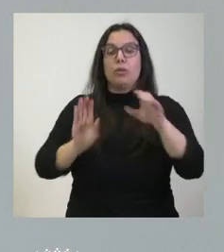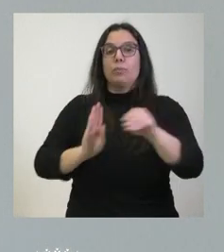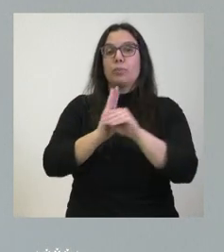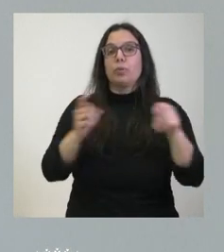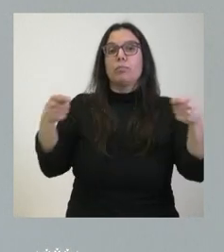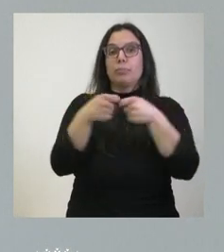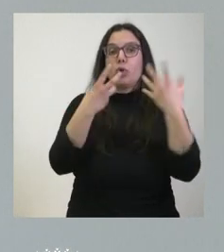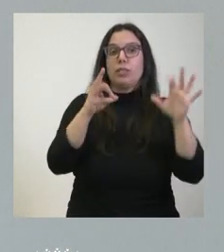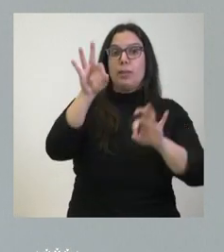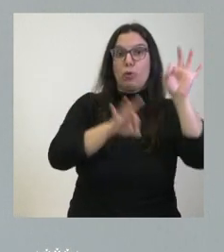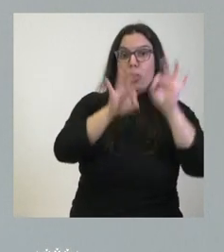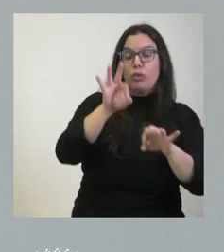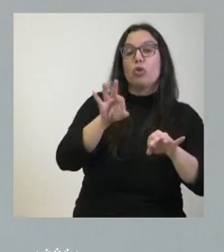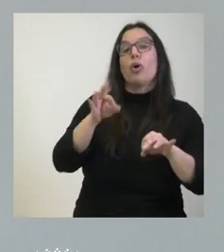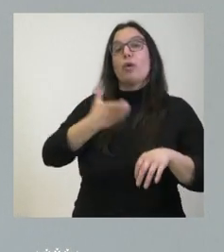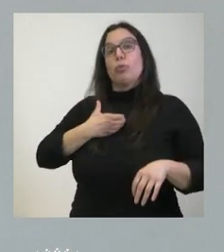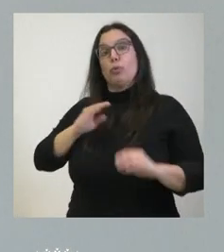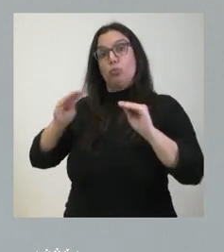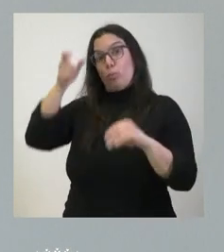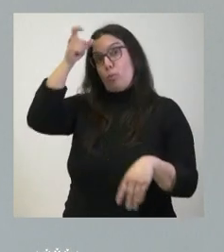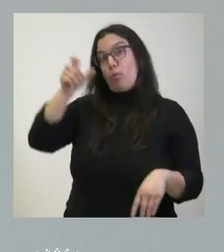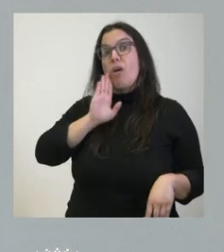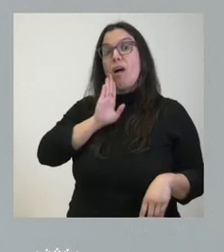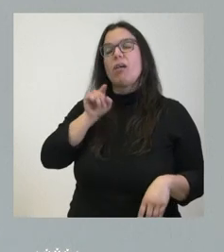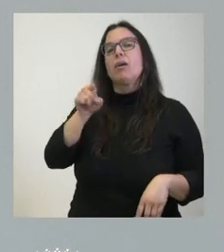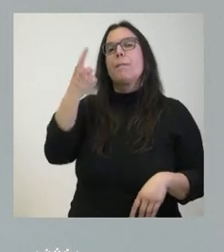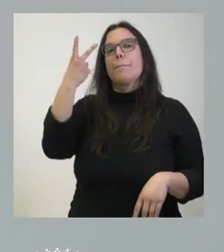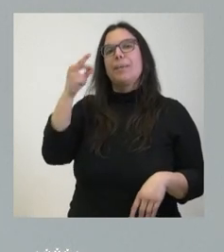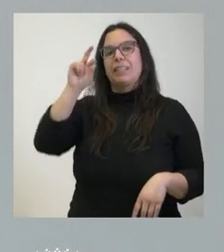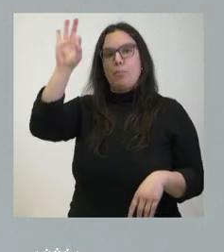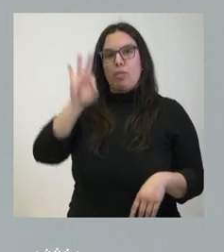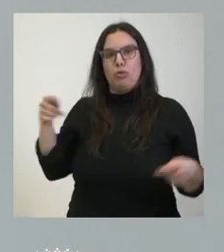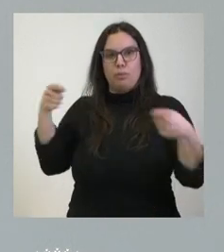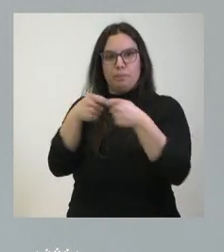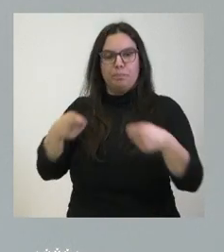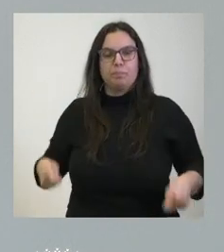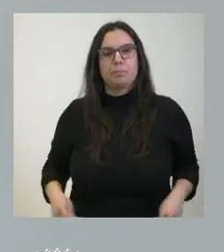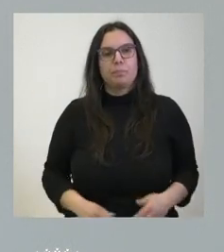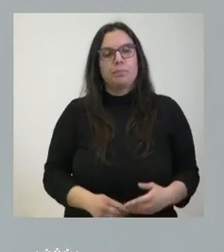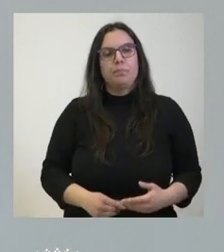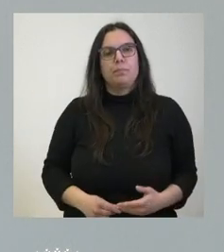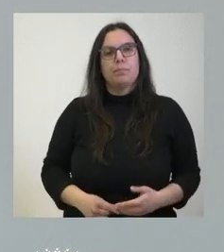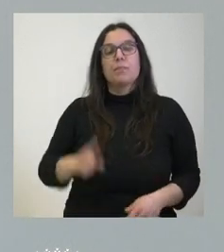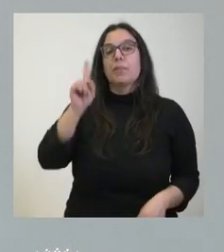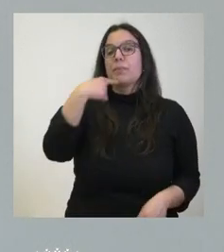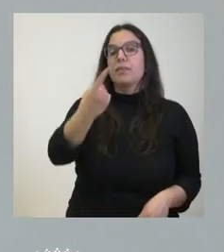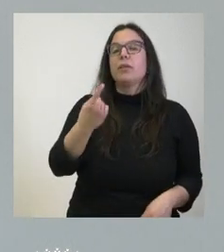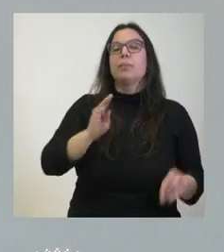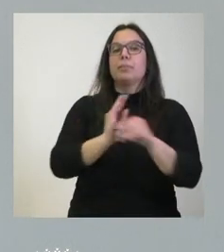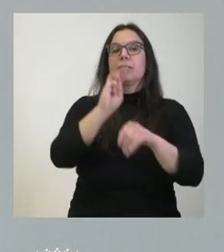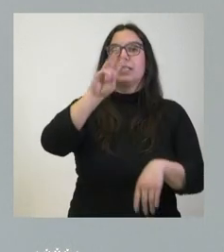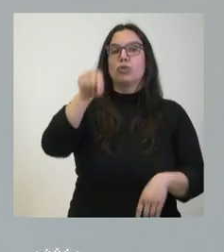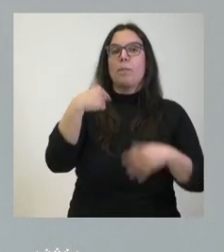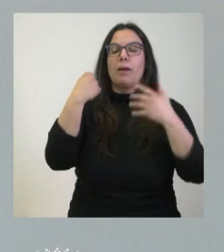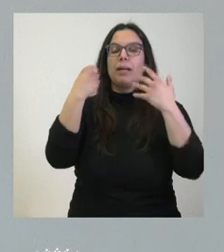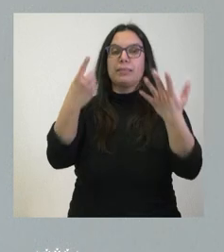% del coste y el Ayuntamiento de Palazuelos de Eresma el 20% restante indicarles que destinamos 3,7 millones